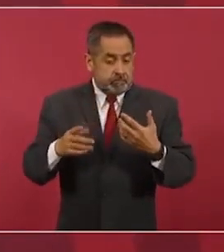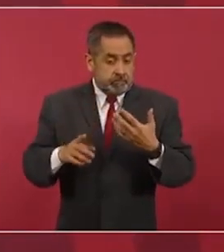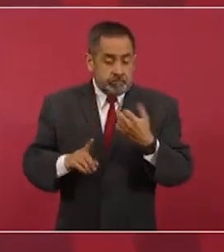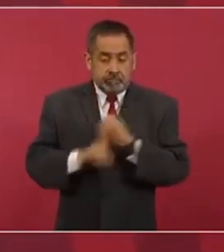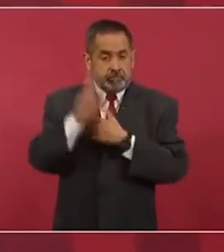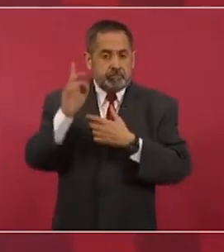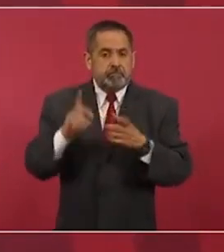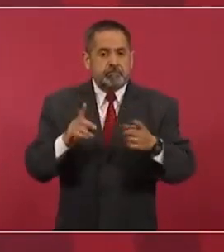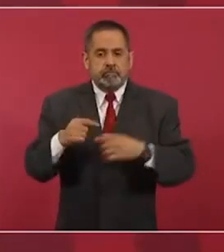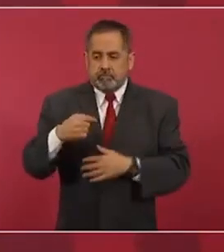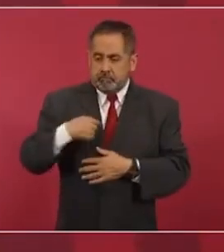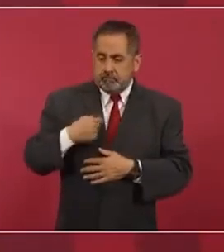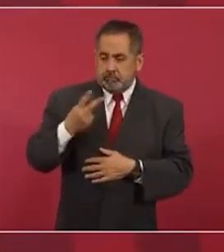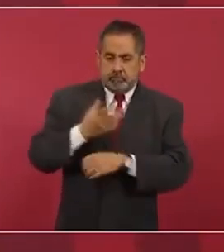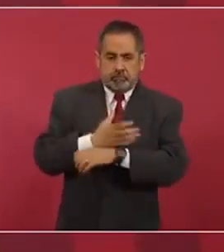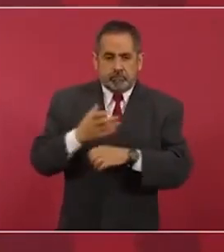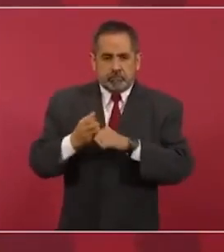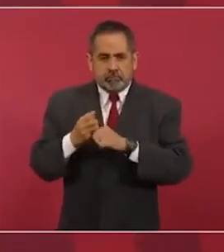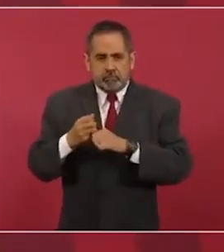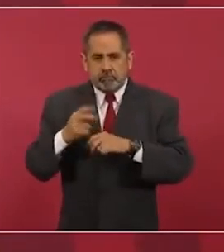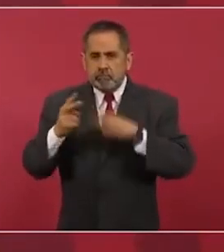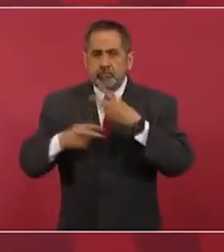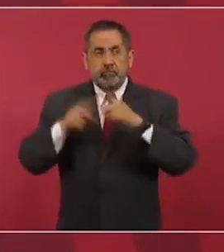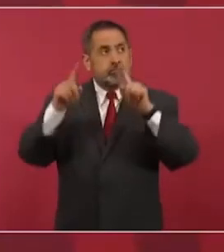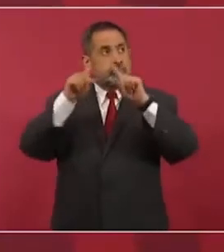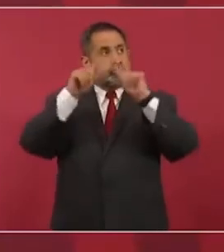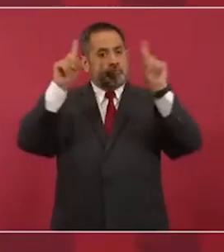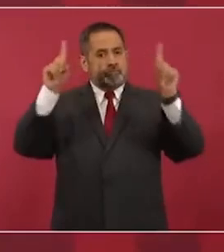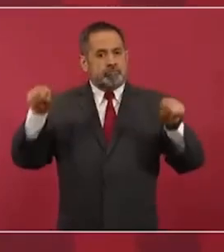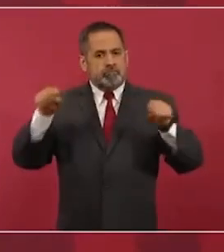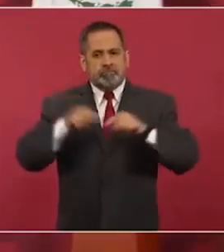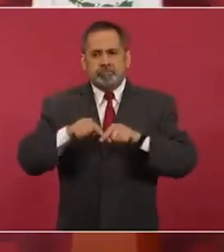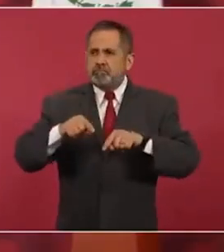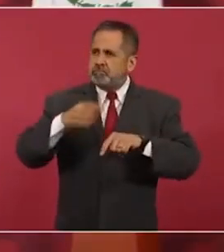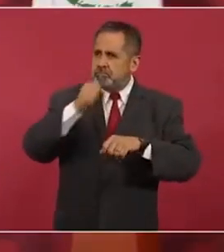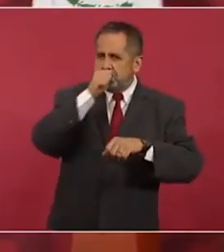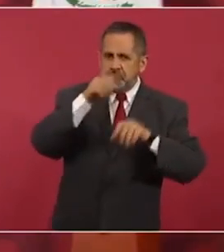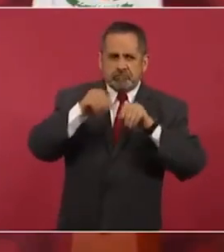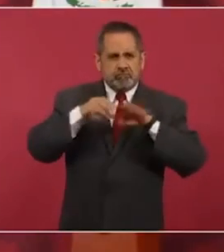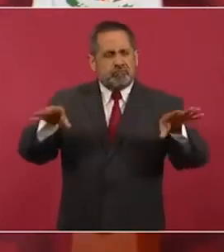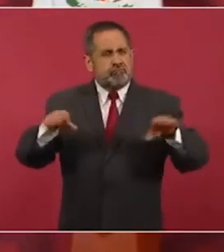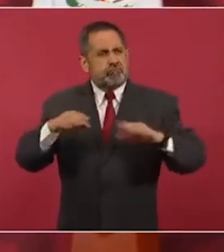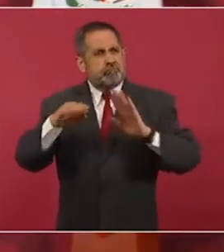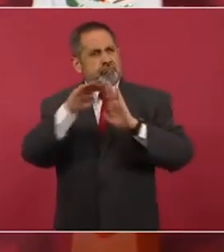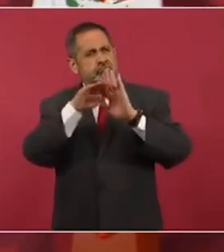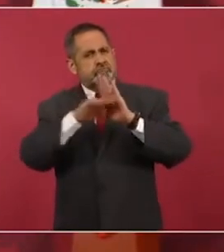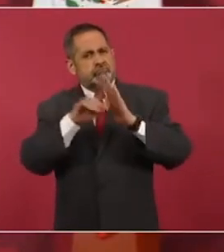yo y dos compañeros más pusimos en el pizarrón un manifiesto escribimos